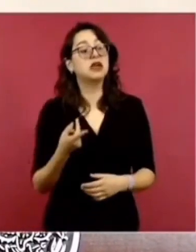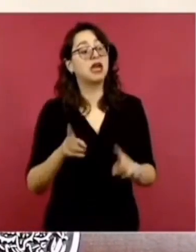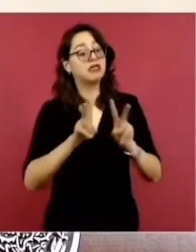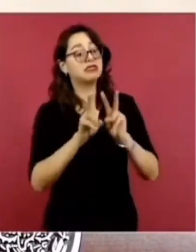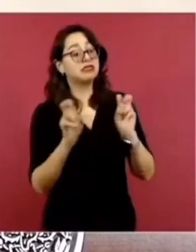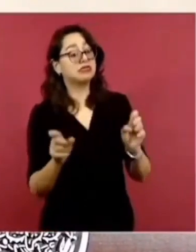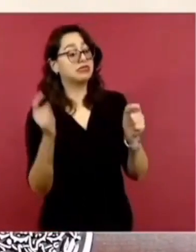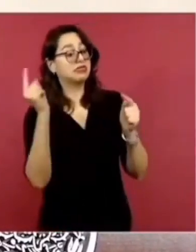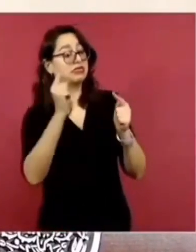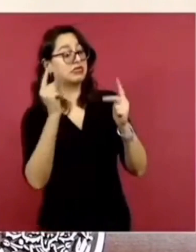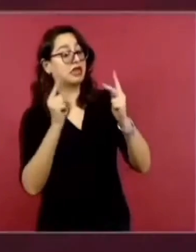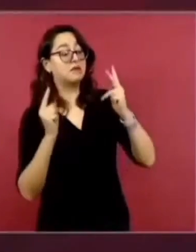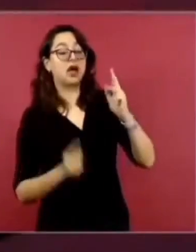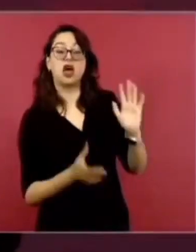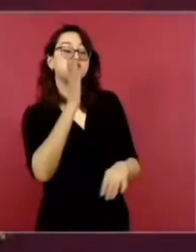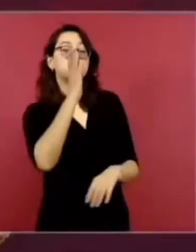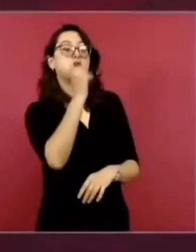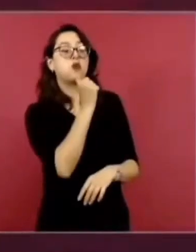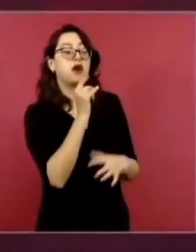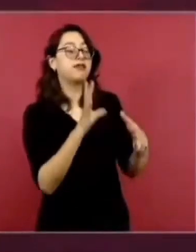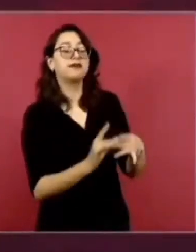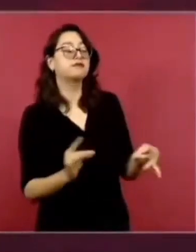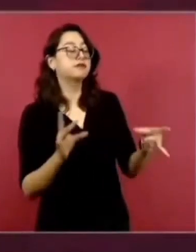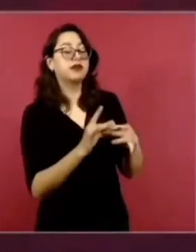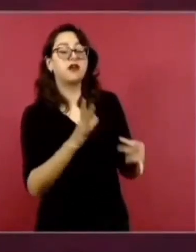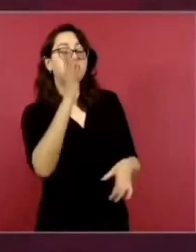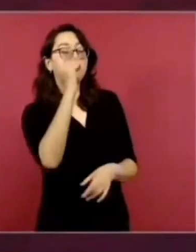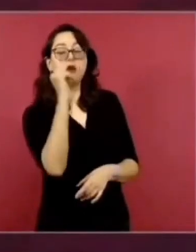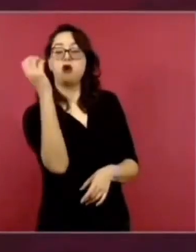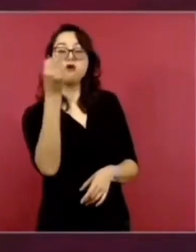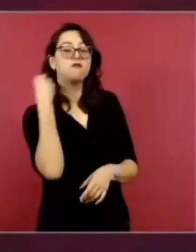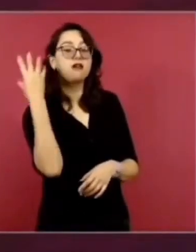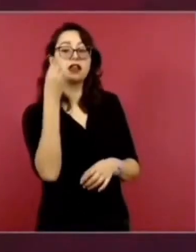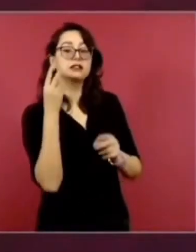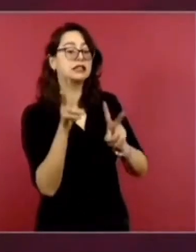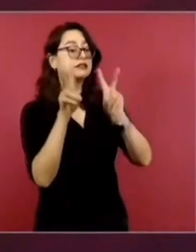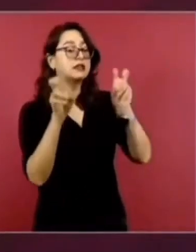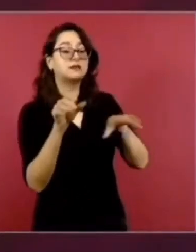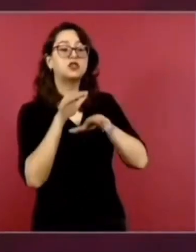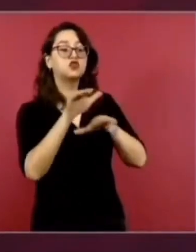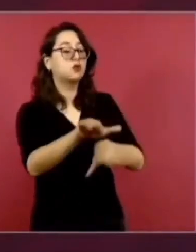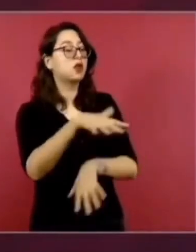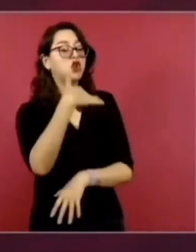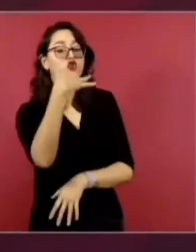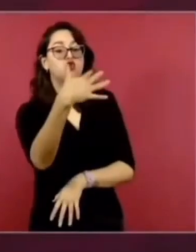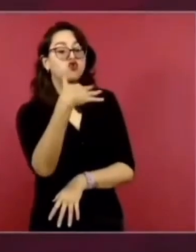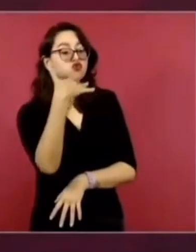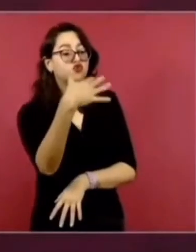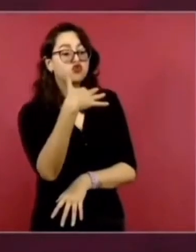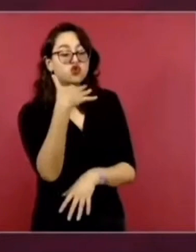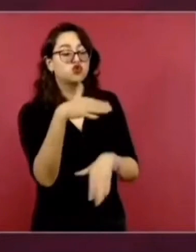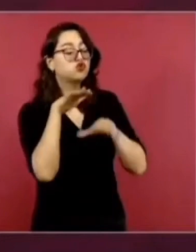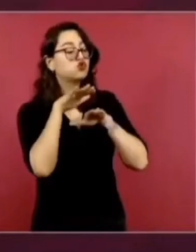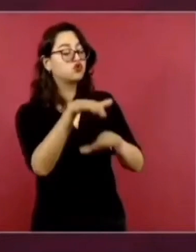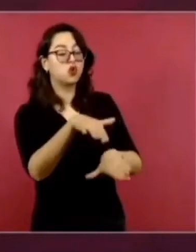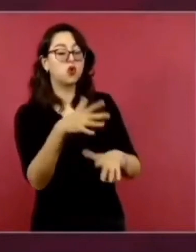Entonces, vamos a ver cómo le hacemos. se le va a hacer caso